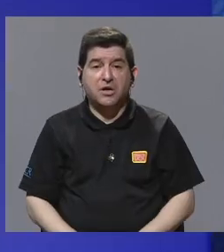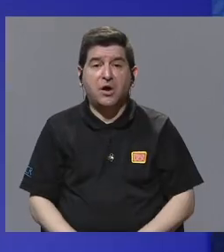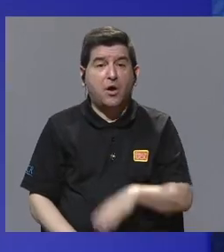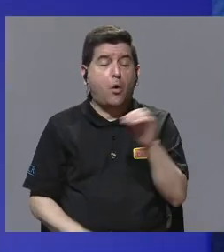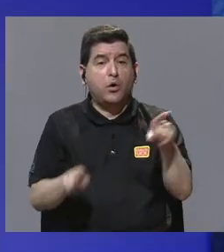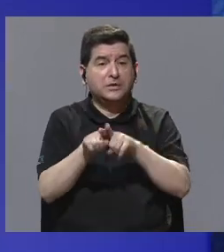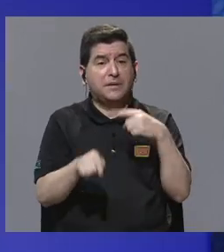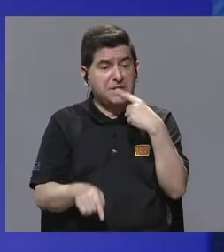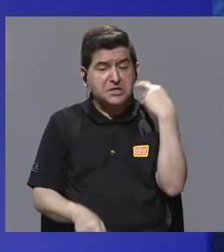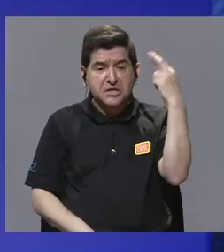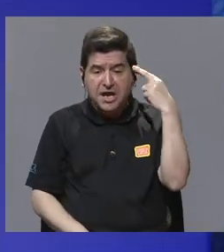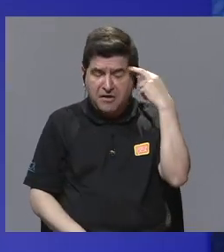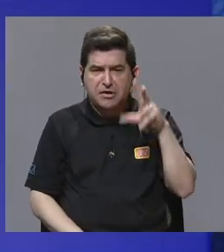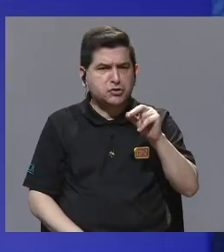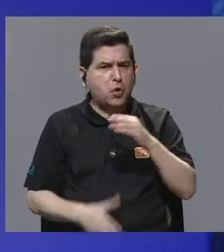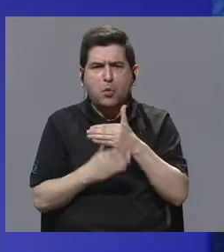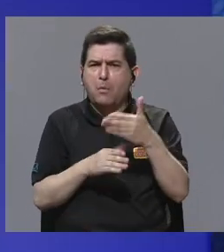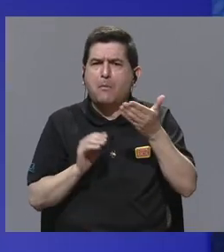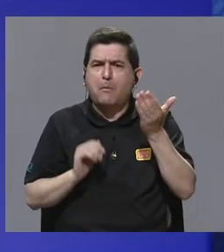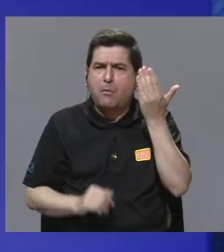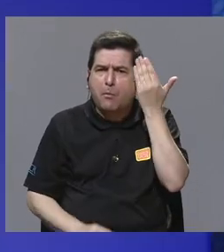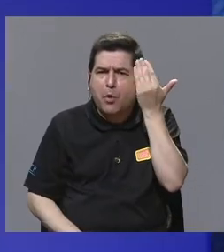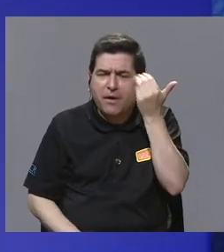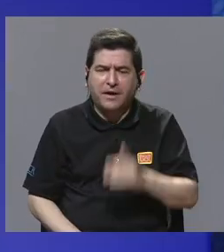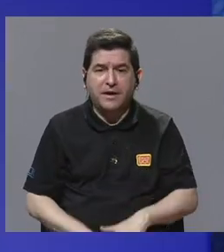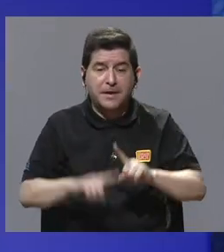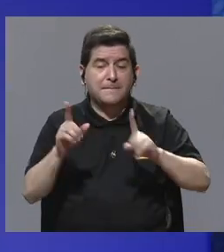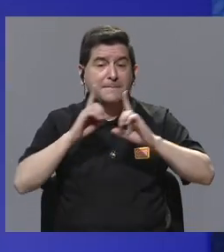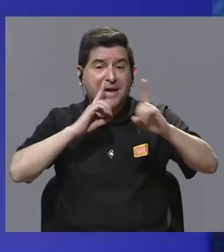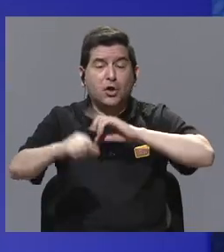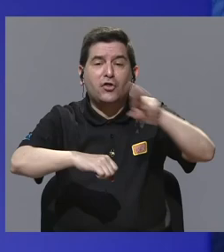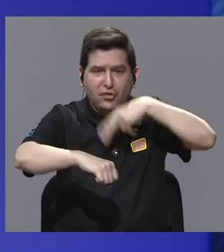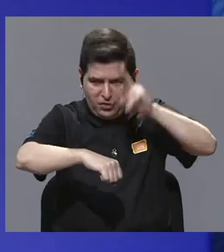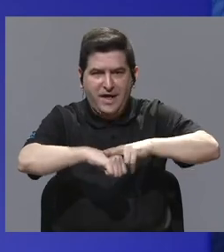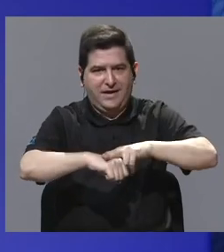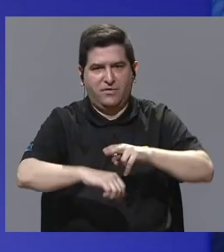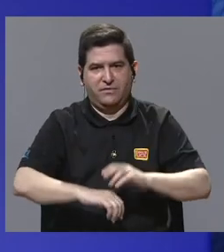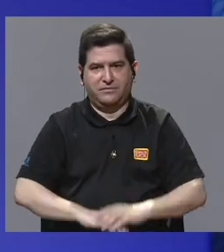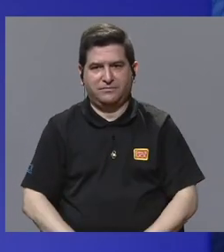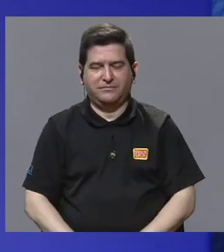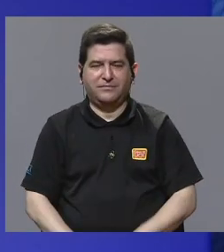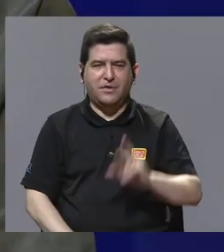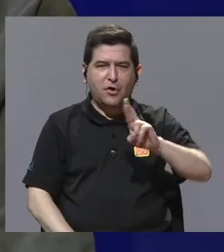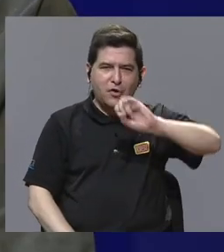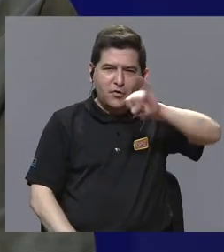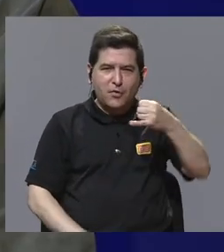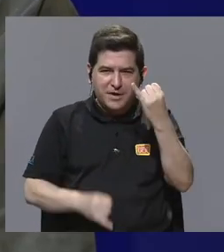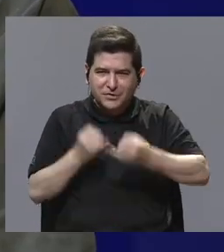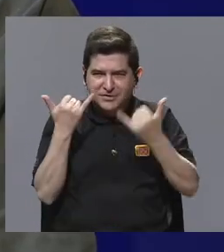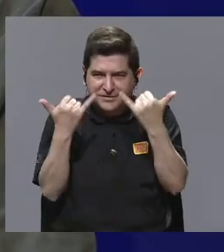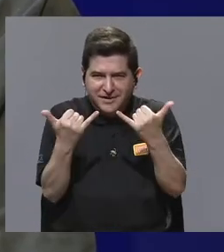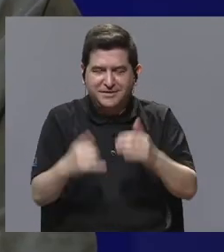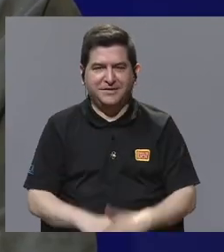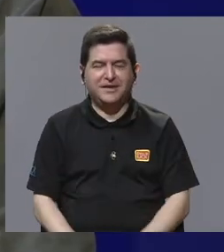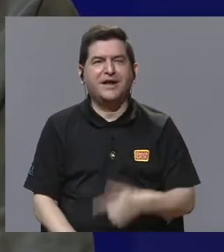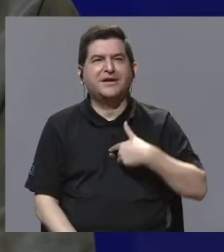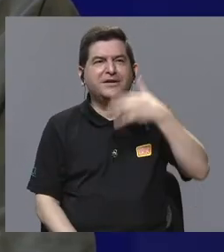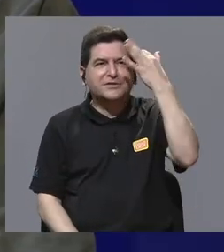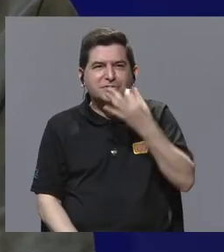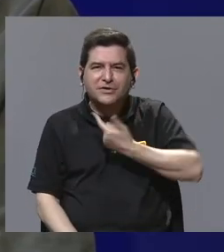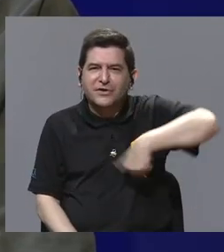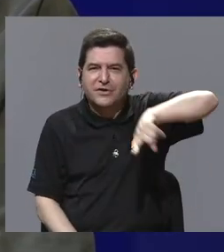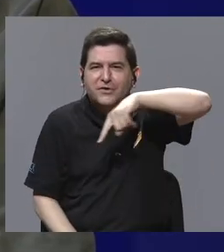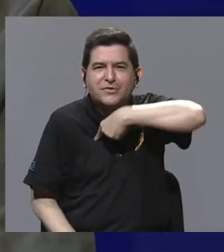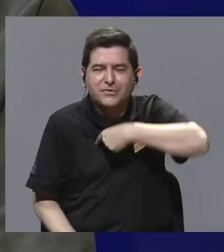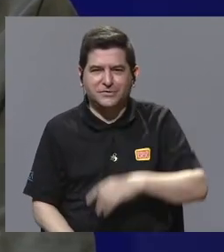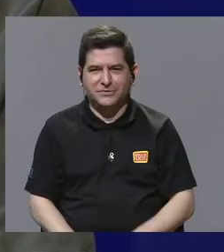si no, también, y digan sus razones. Pero sí, la idea es como crear un diálogo nacional. Roberto, para irnos. Yo creo